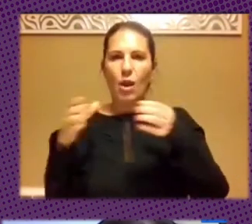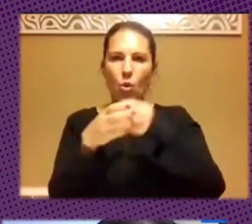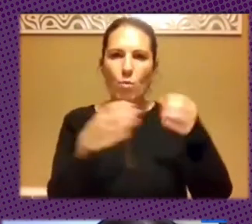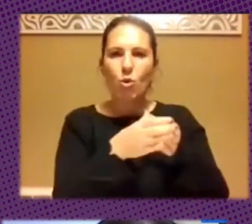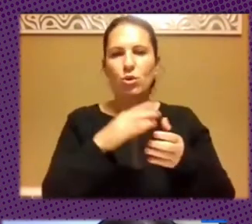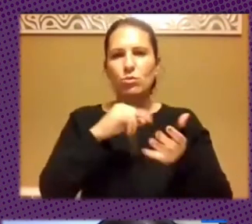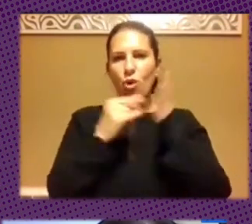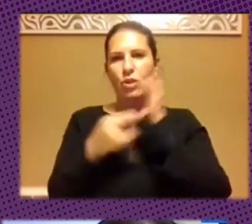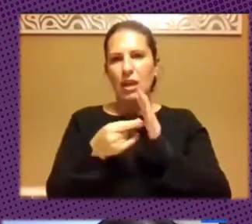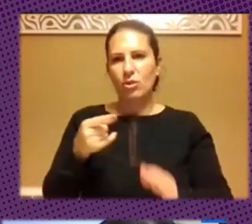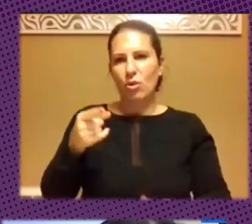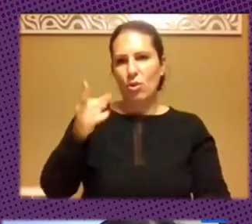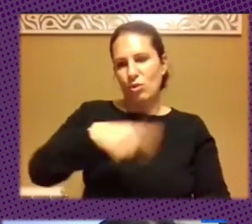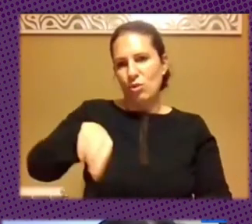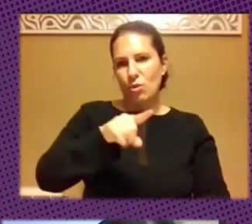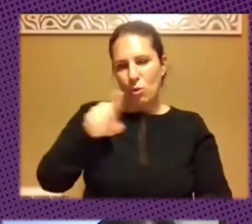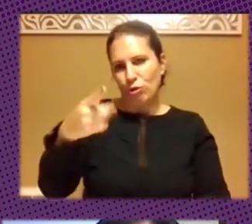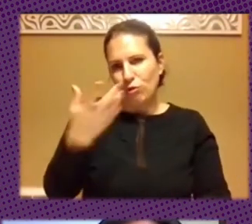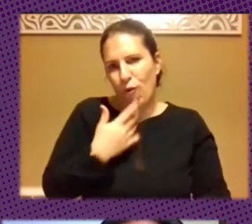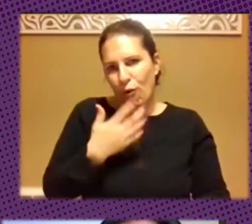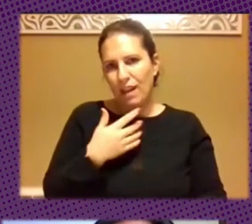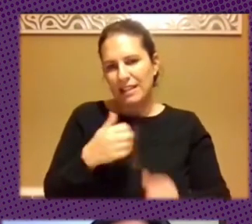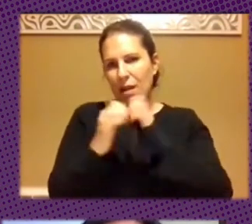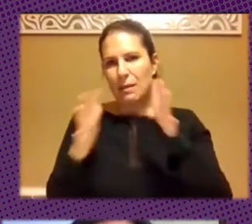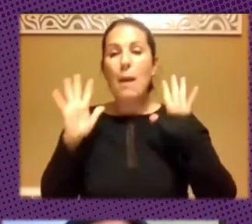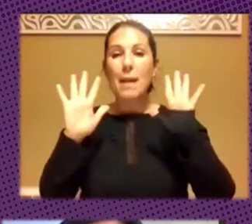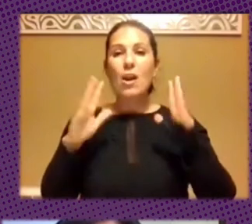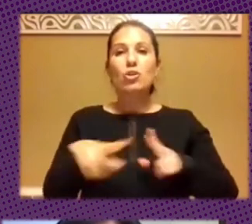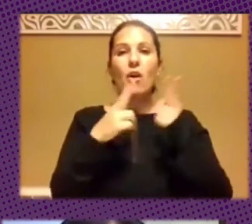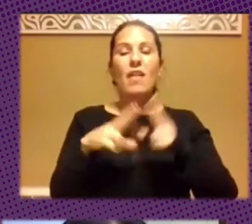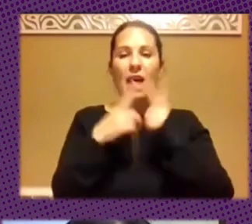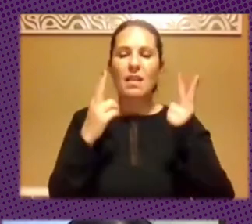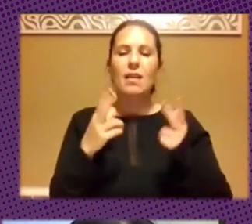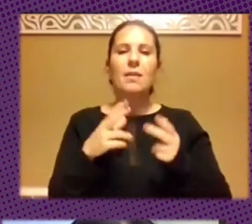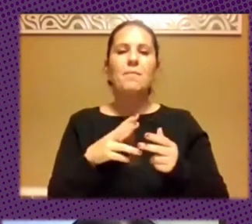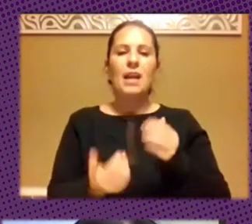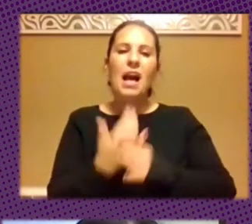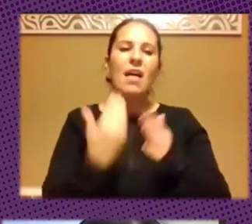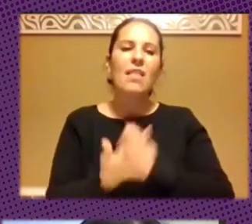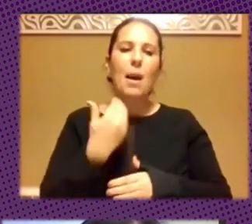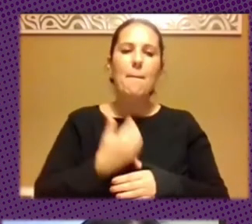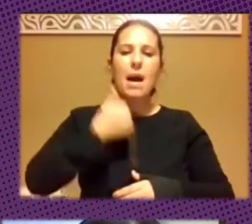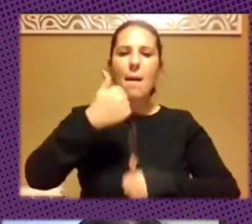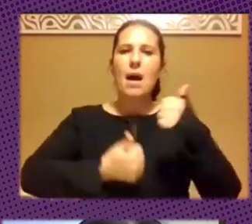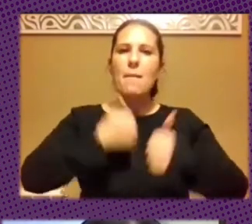participando es vuestra realidad diaria y conocéis claramente pero yo creo que cada vez la sociedad se va va tomando más más conciencia ¿no?